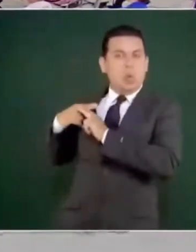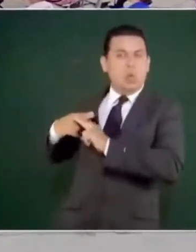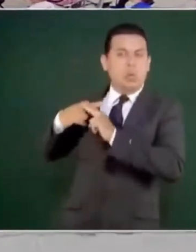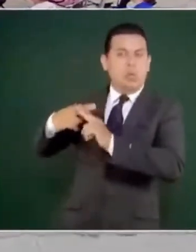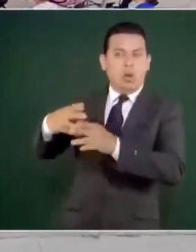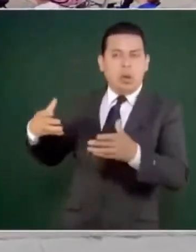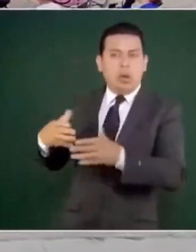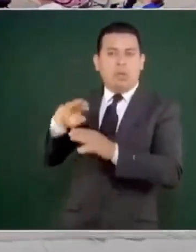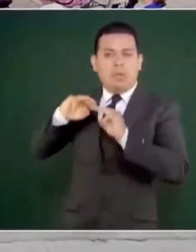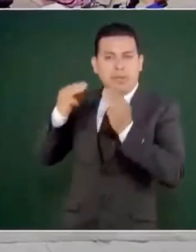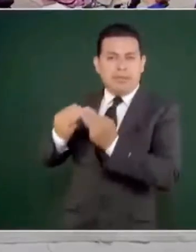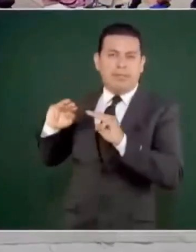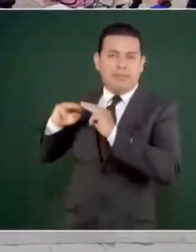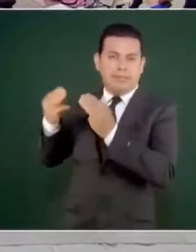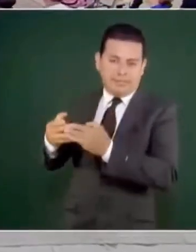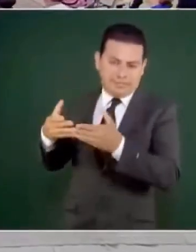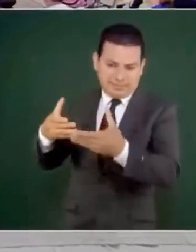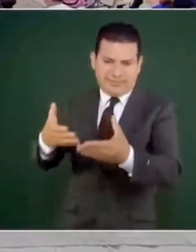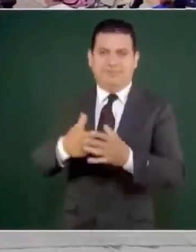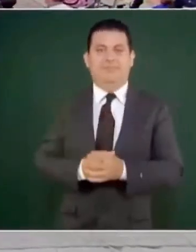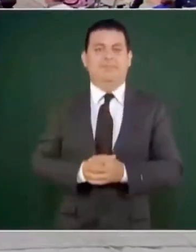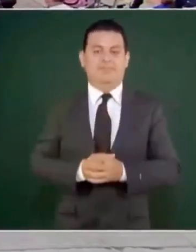Allá está el águila.